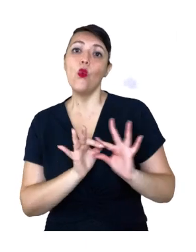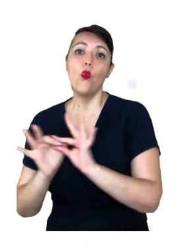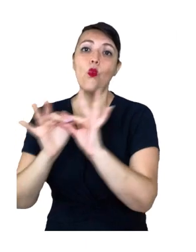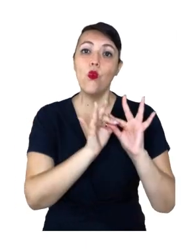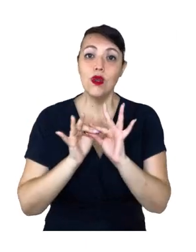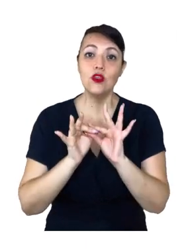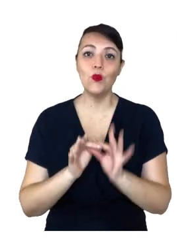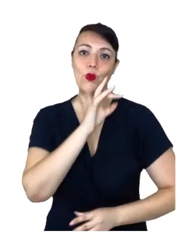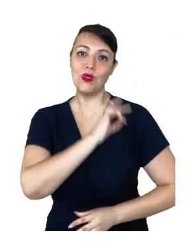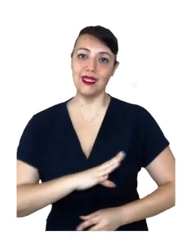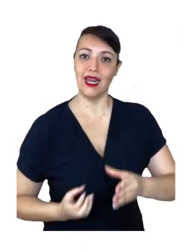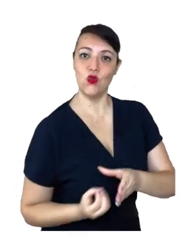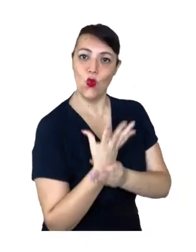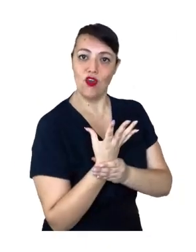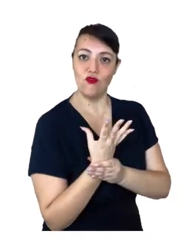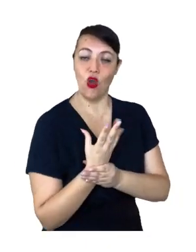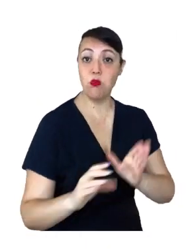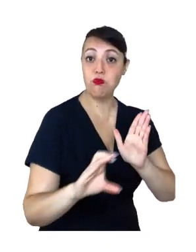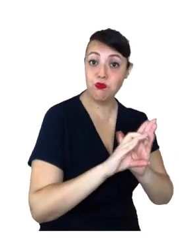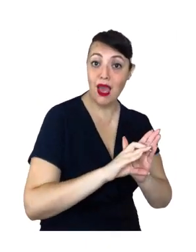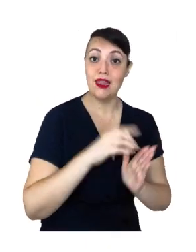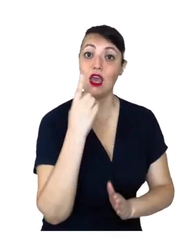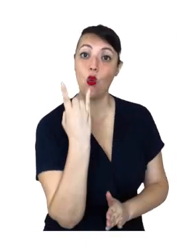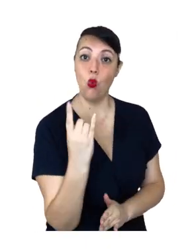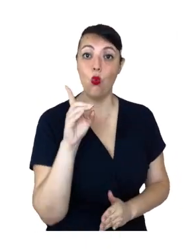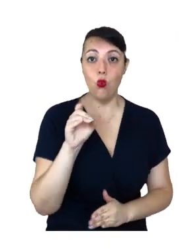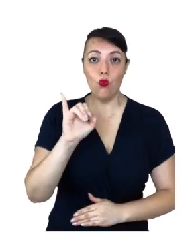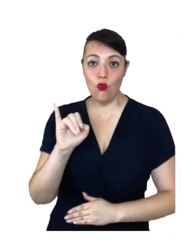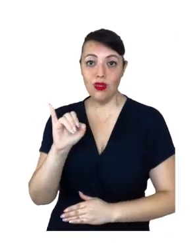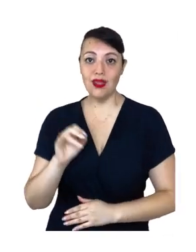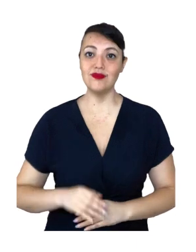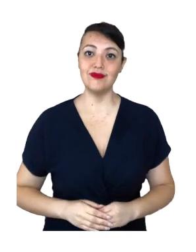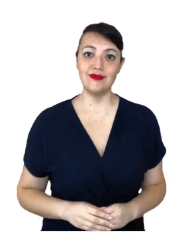Unidos por un Chile nuevo. Los constituyentes de la UDI.